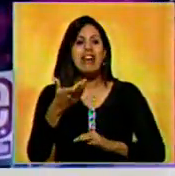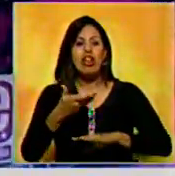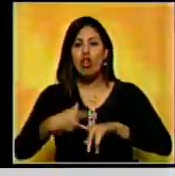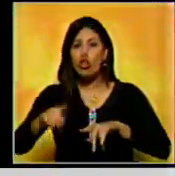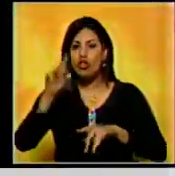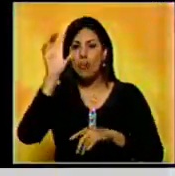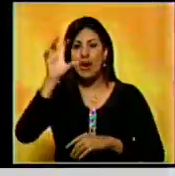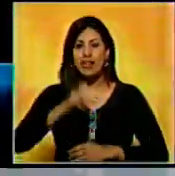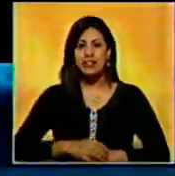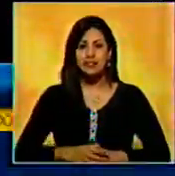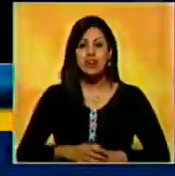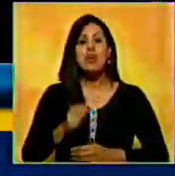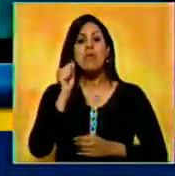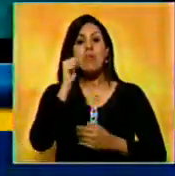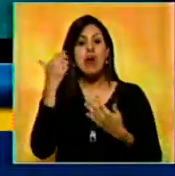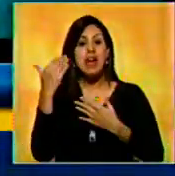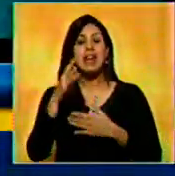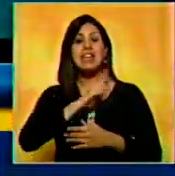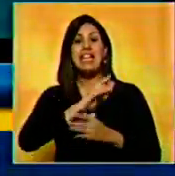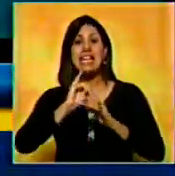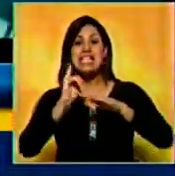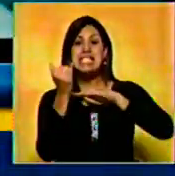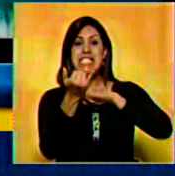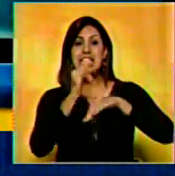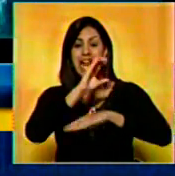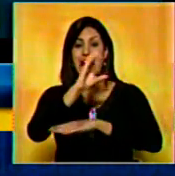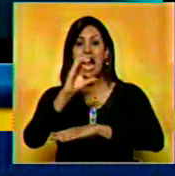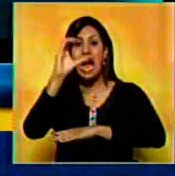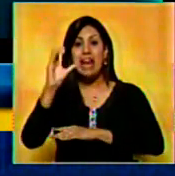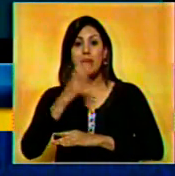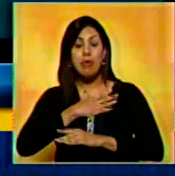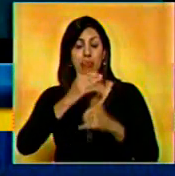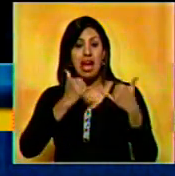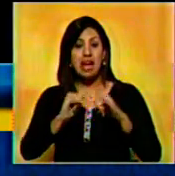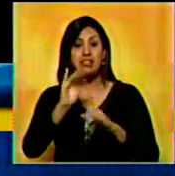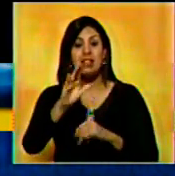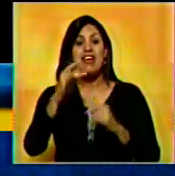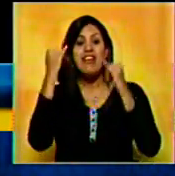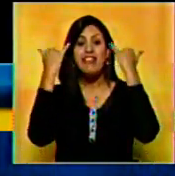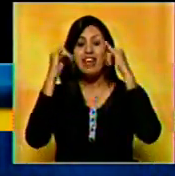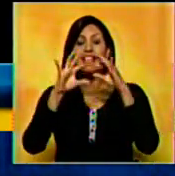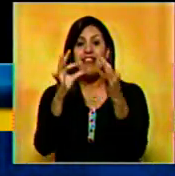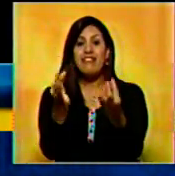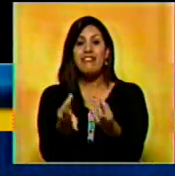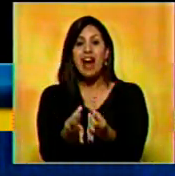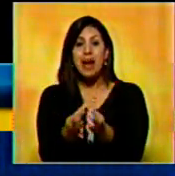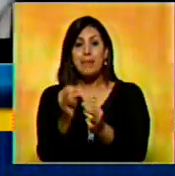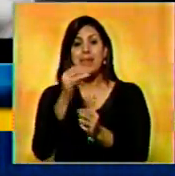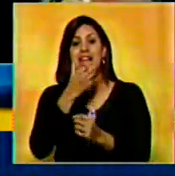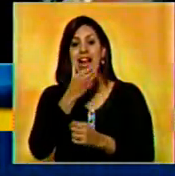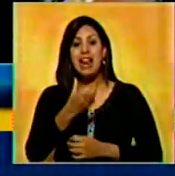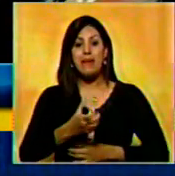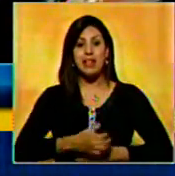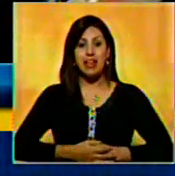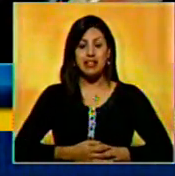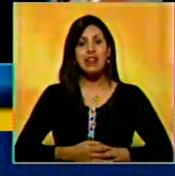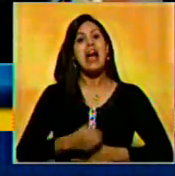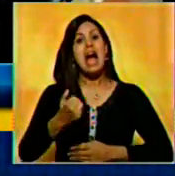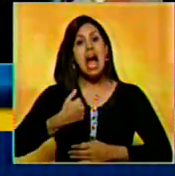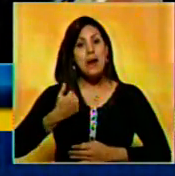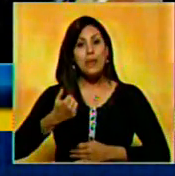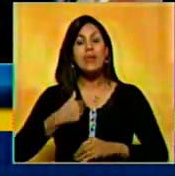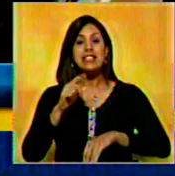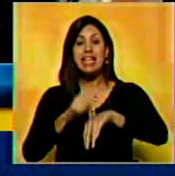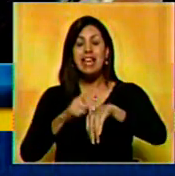en Barbados. La estrella pop se encuentra en la isla caribeña de donde es originaria para celebrar junto a su familia estas fechas navideñas y aprovechó